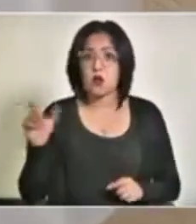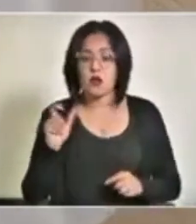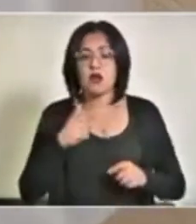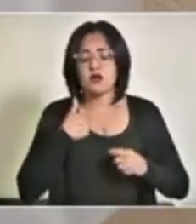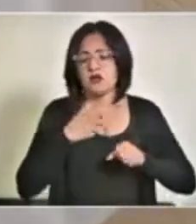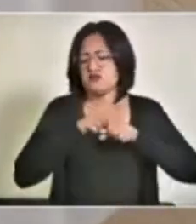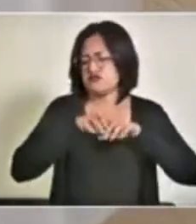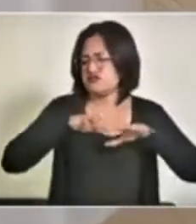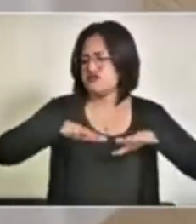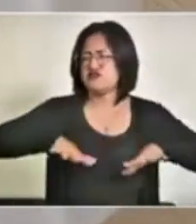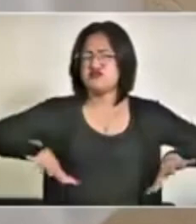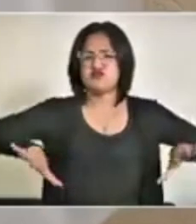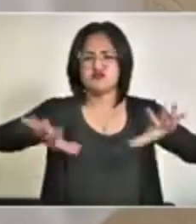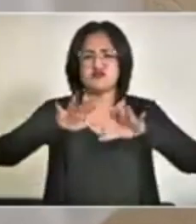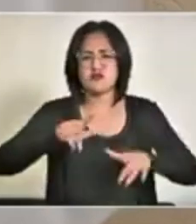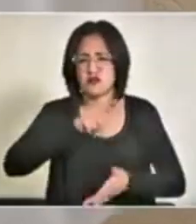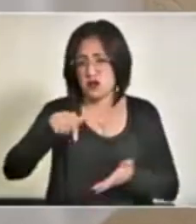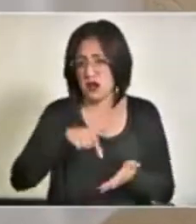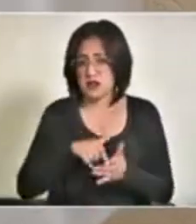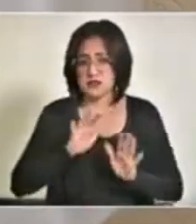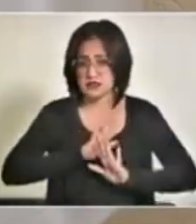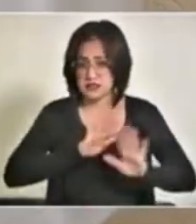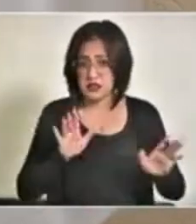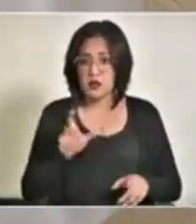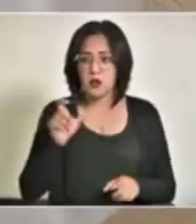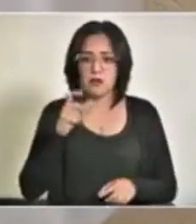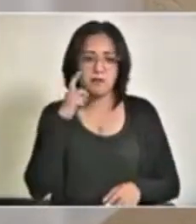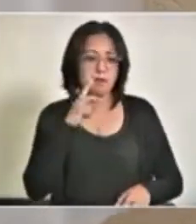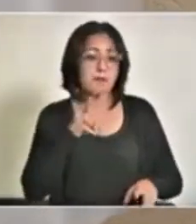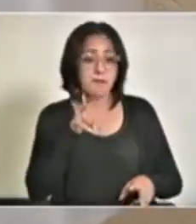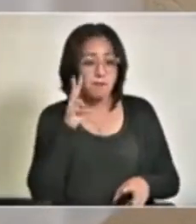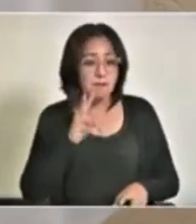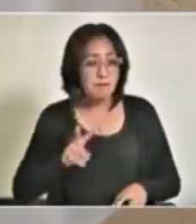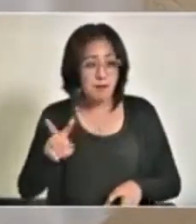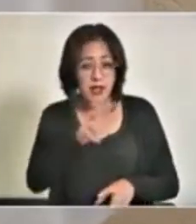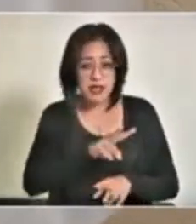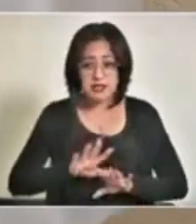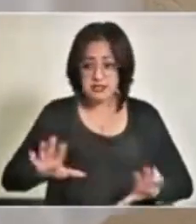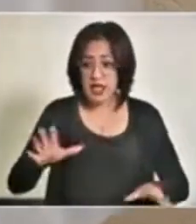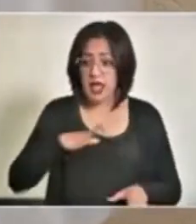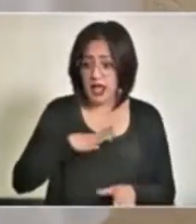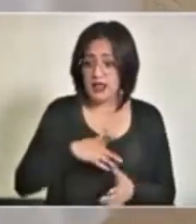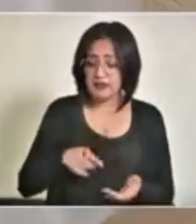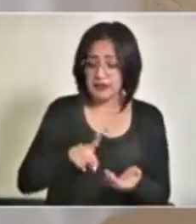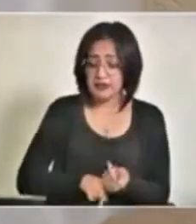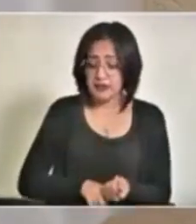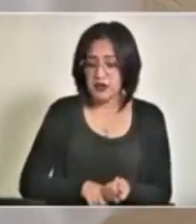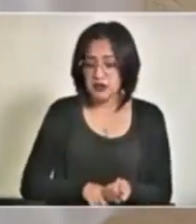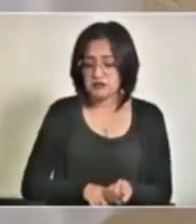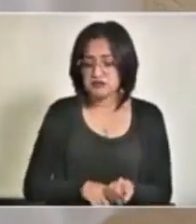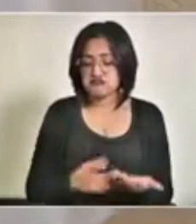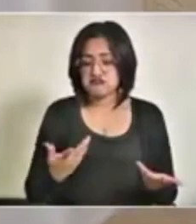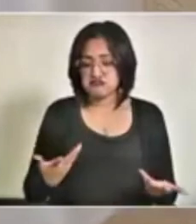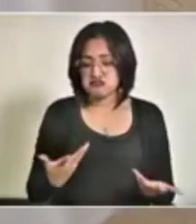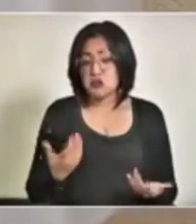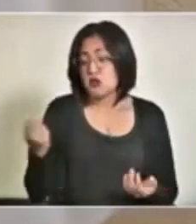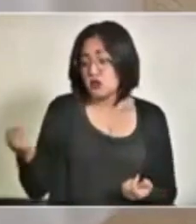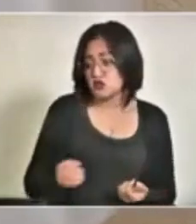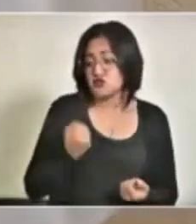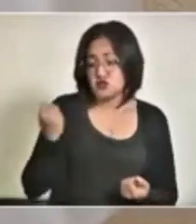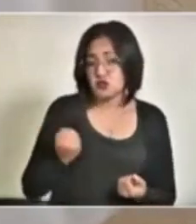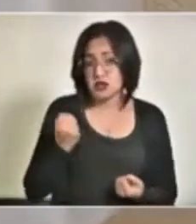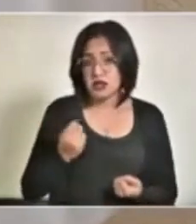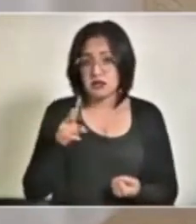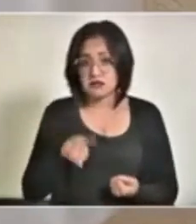distribuir y se pueda ver entre nosotros como un hecho muy afortunado.